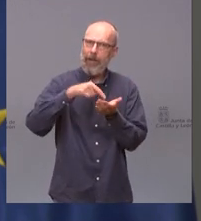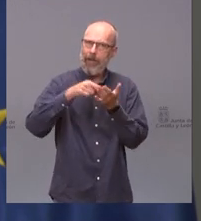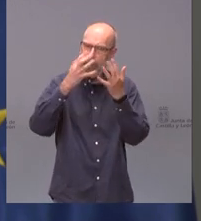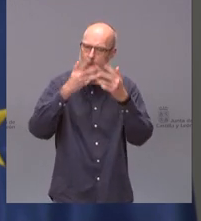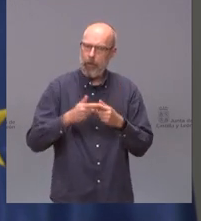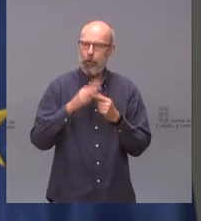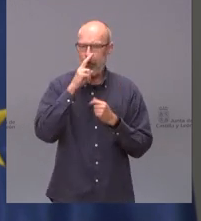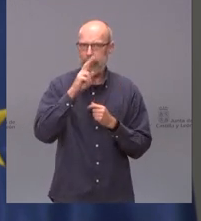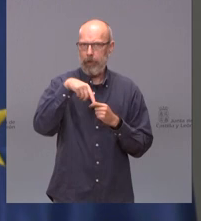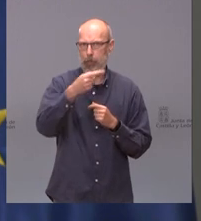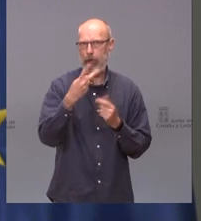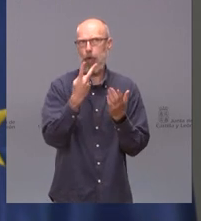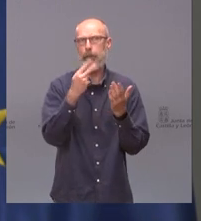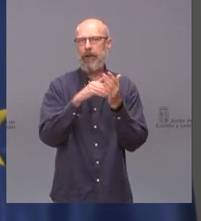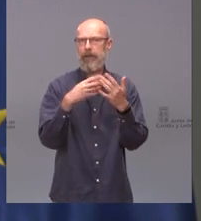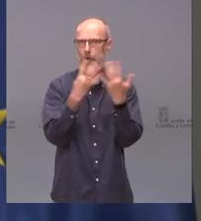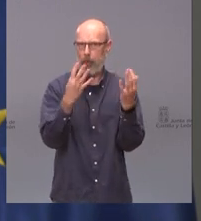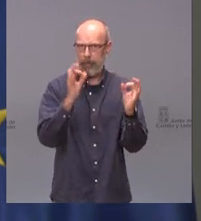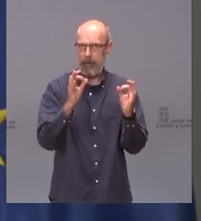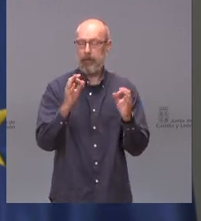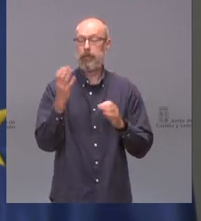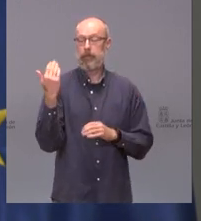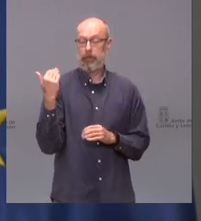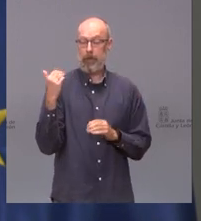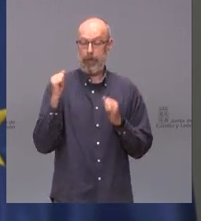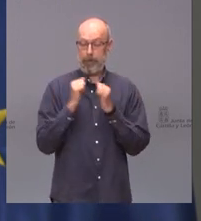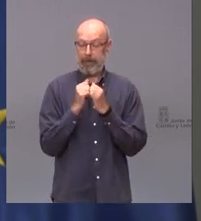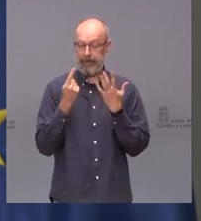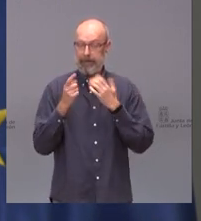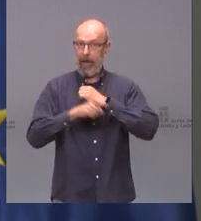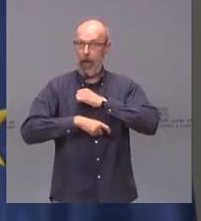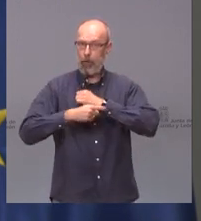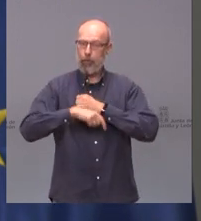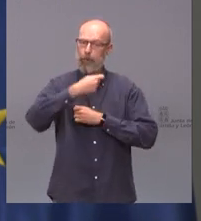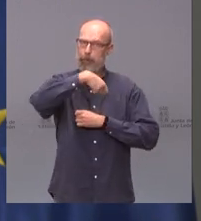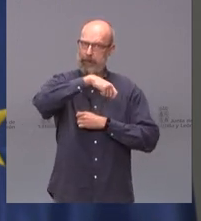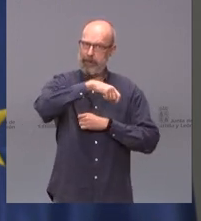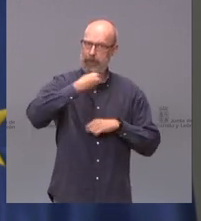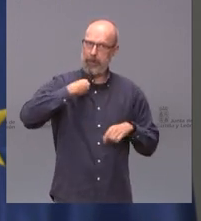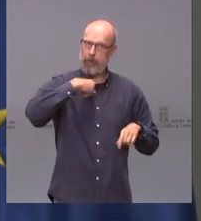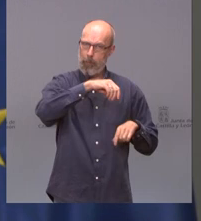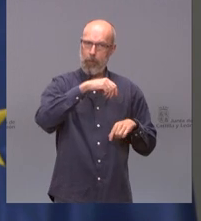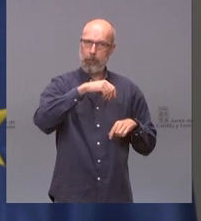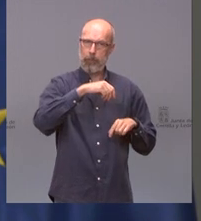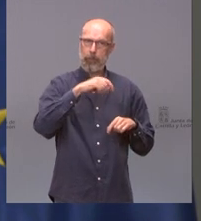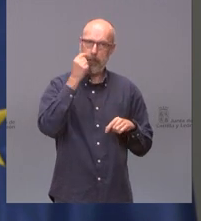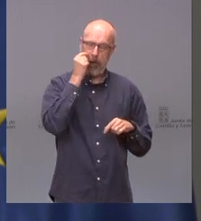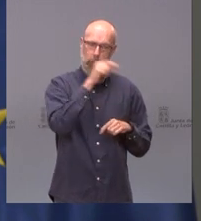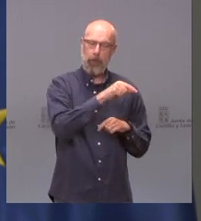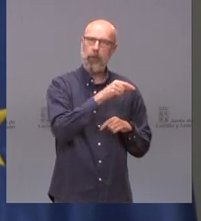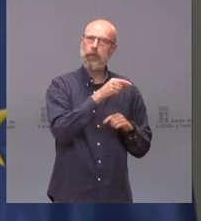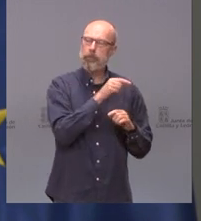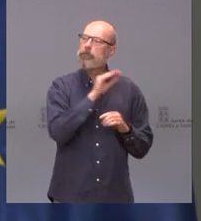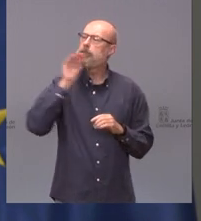en 2019. El día 26 de agosto, el presidente Alfonso Fernández Mayuco se dirigió al